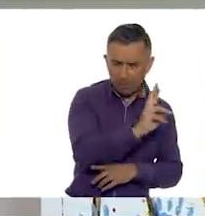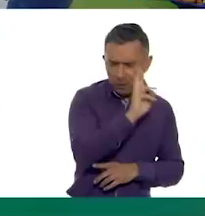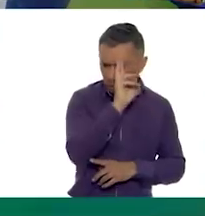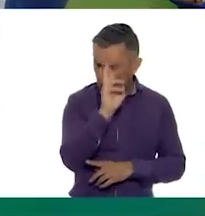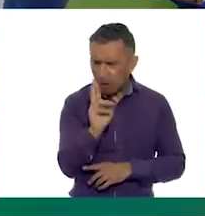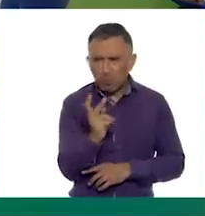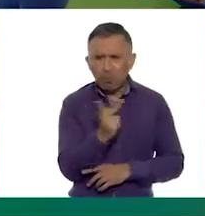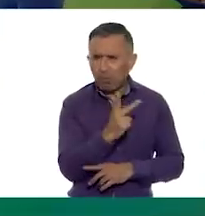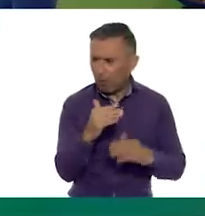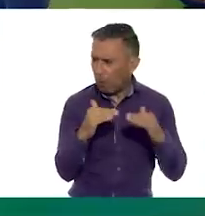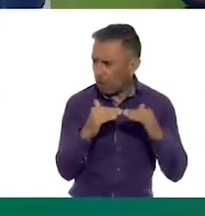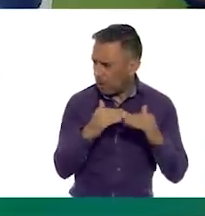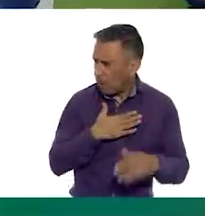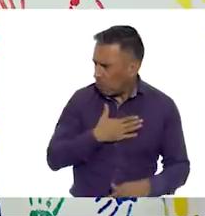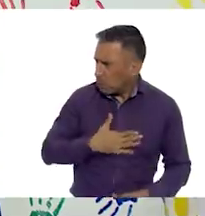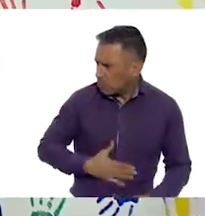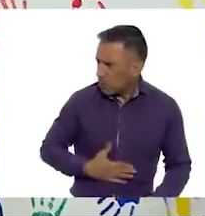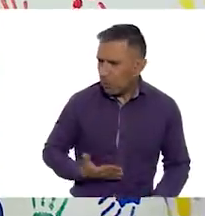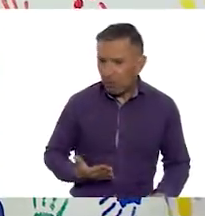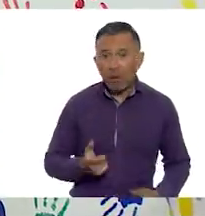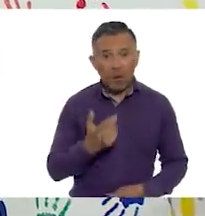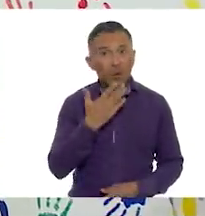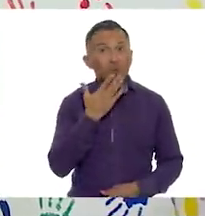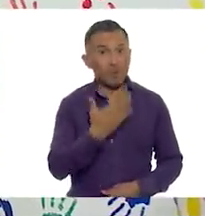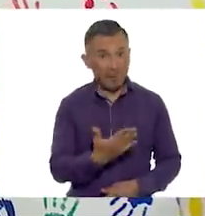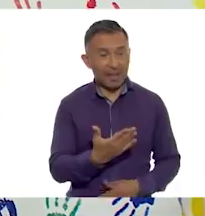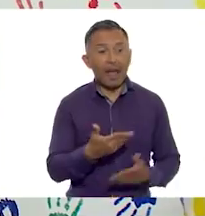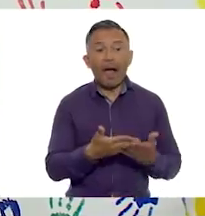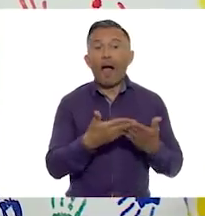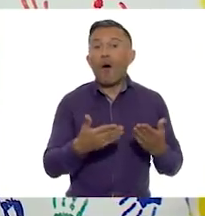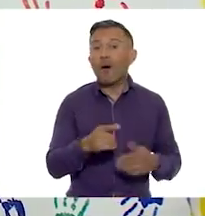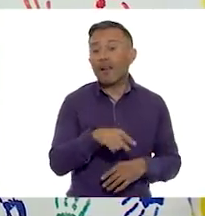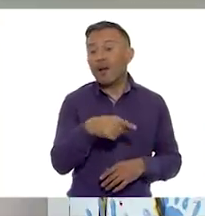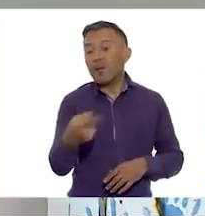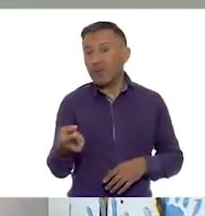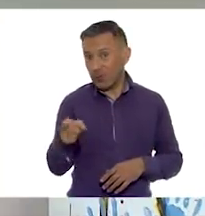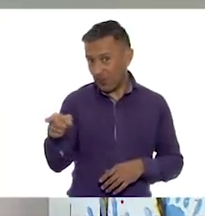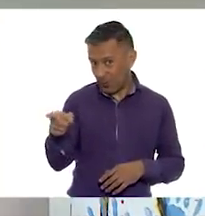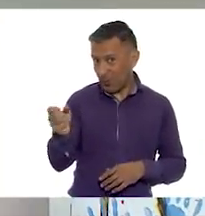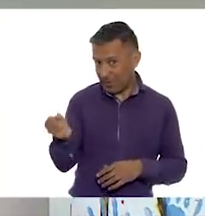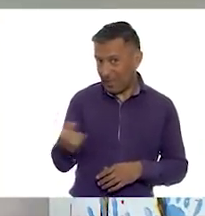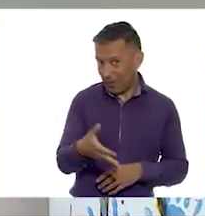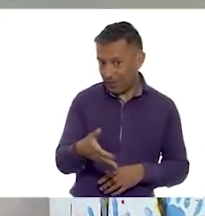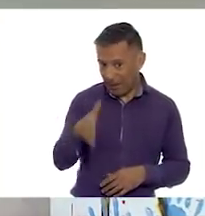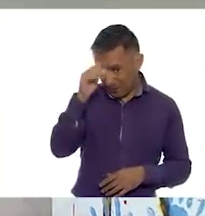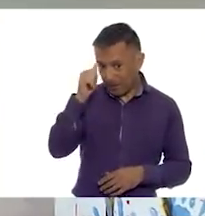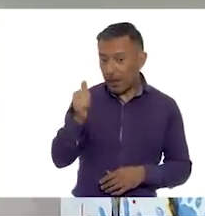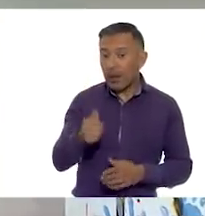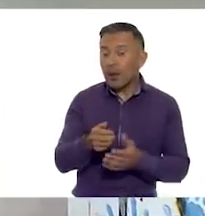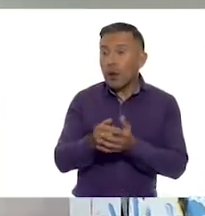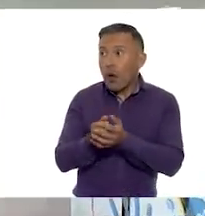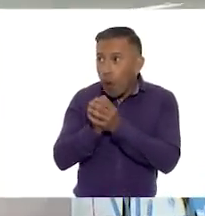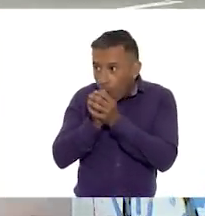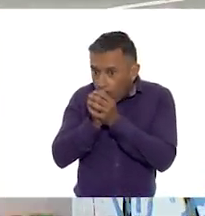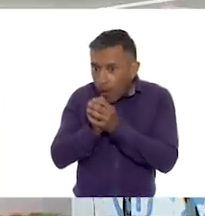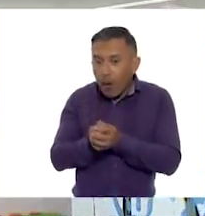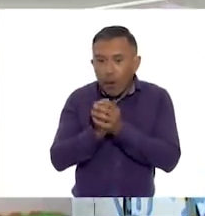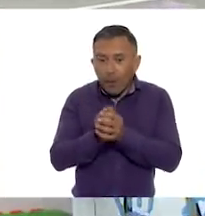¡Muy bien! Es tu turno, Mariana. Vamos a tirar los dados, ¿te parece? ¡Ahí les va! ¿Están listas? ¡Chóplele, chóplele!